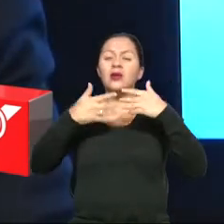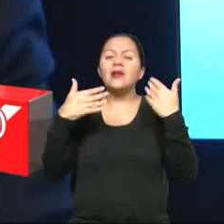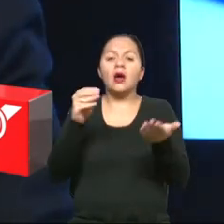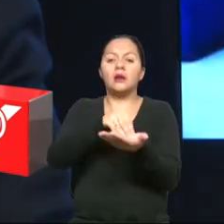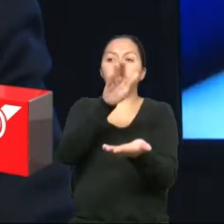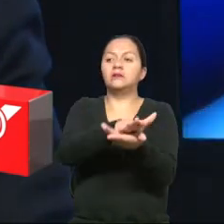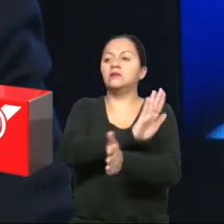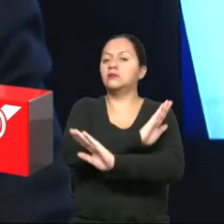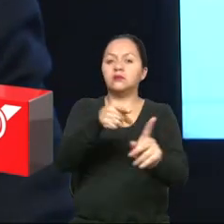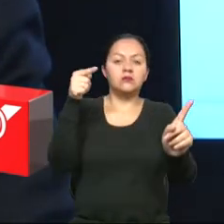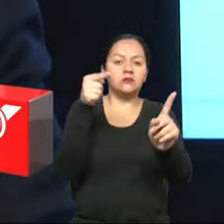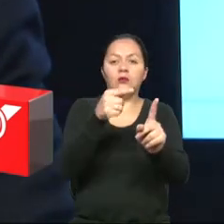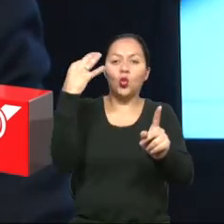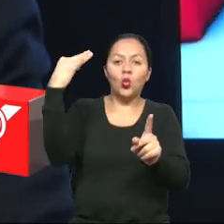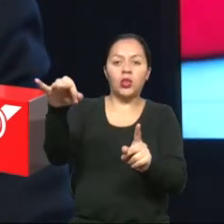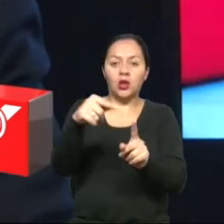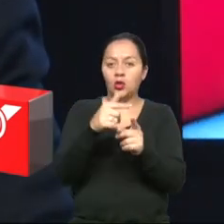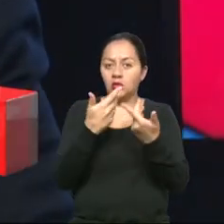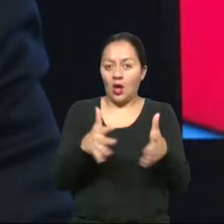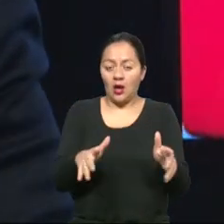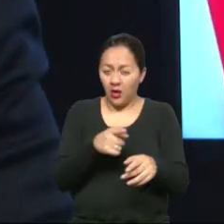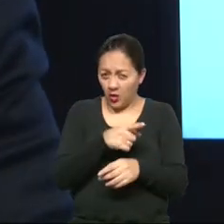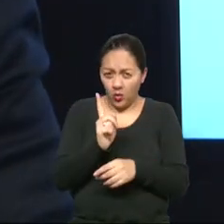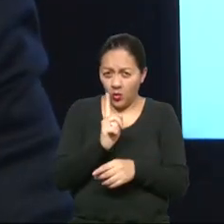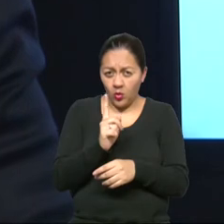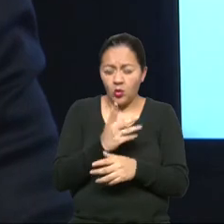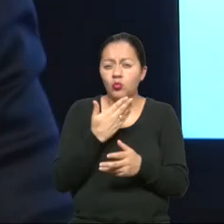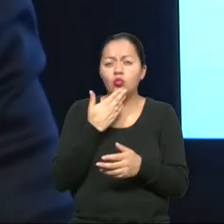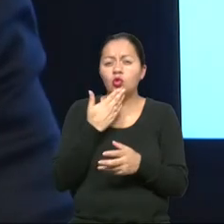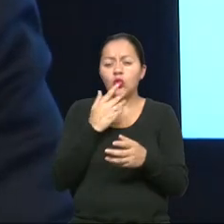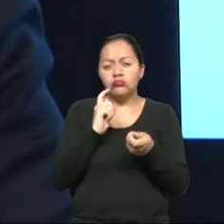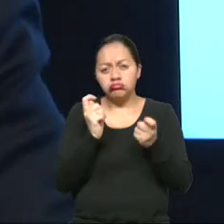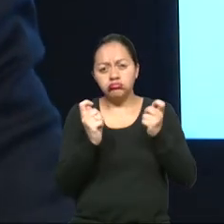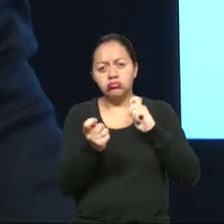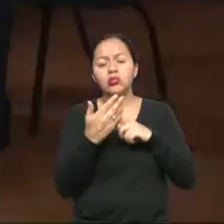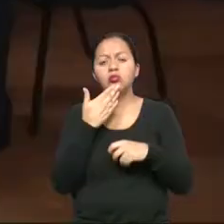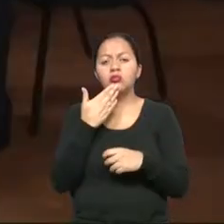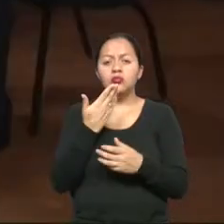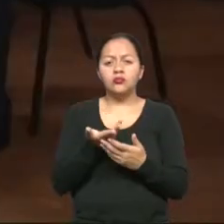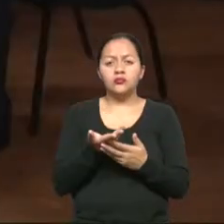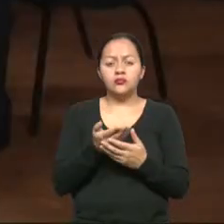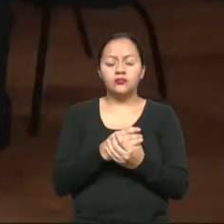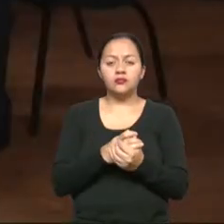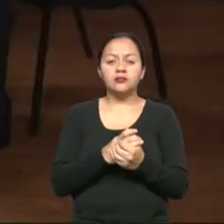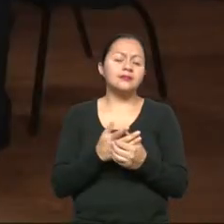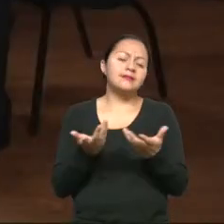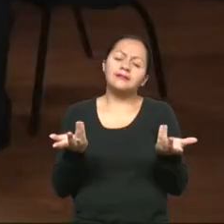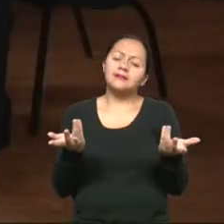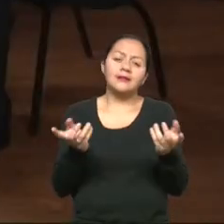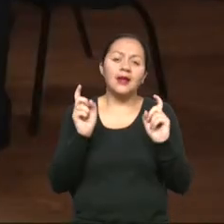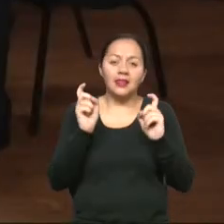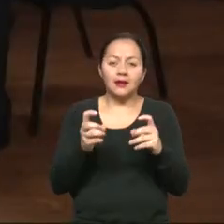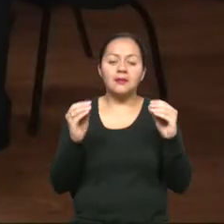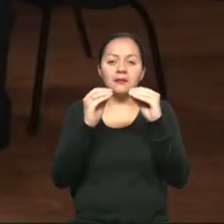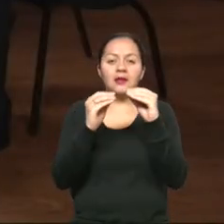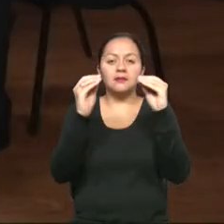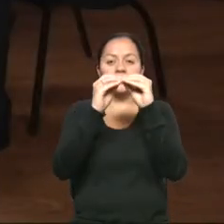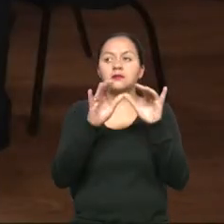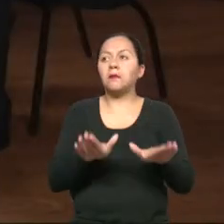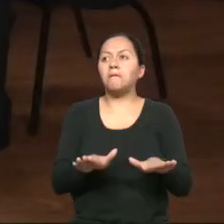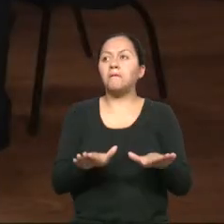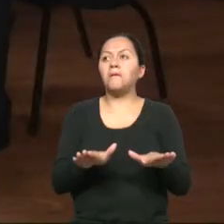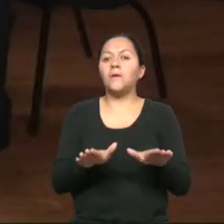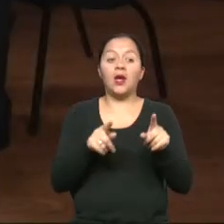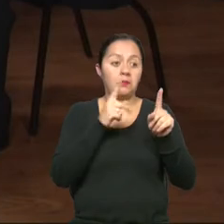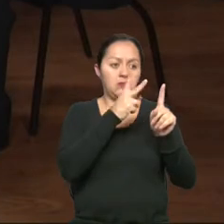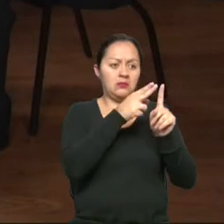dirigido y decir tantas son las que tiene que ver o vamos a seguir construyendo eso? Tenemos que seguir construyendo porque no es un tema estático, es un